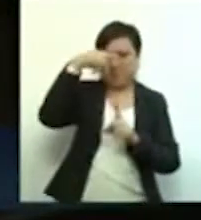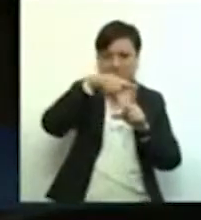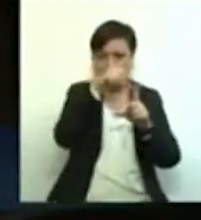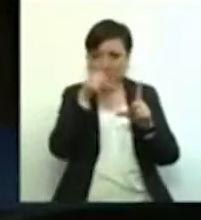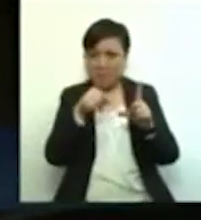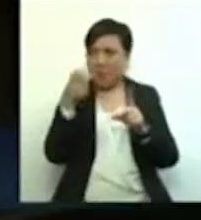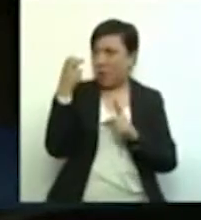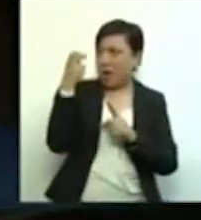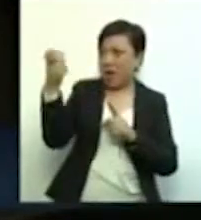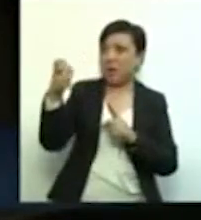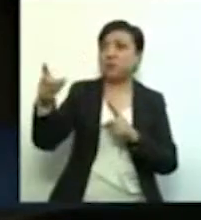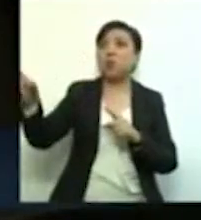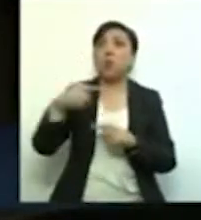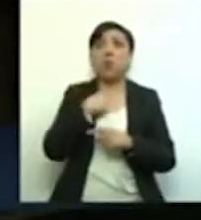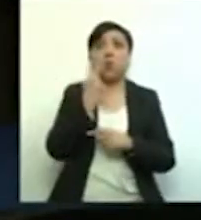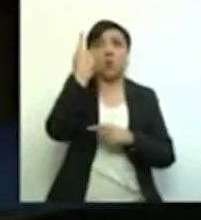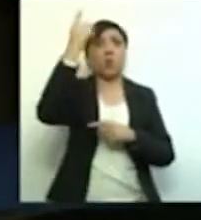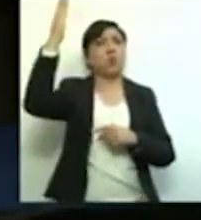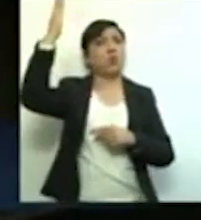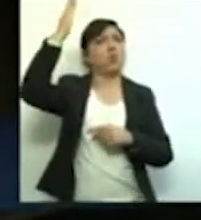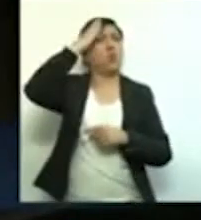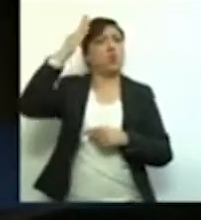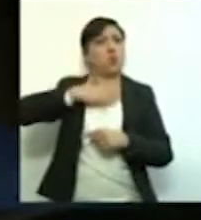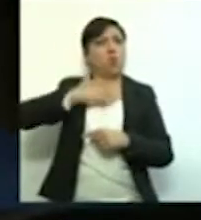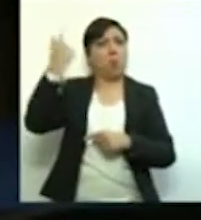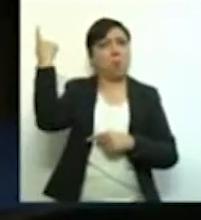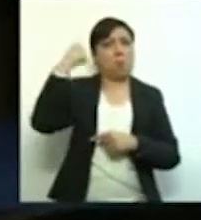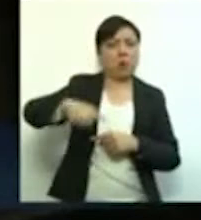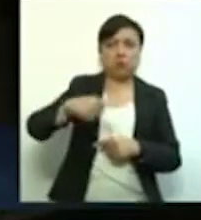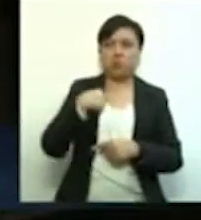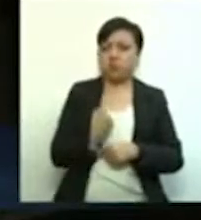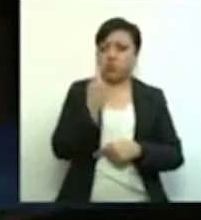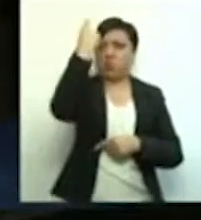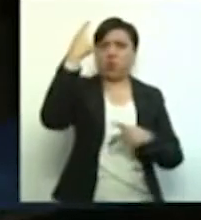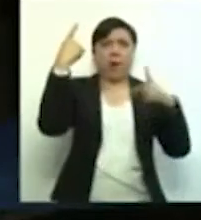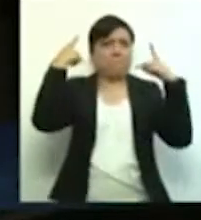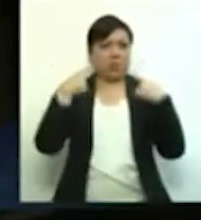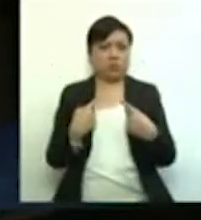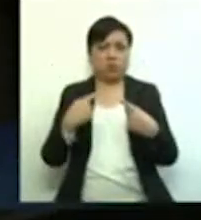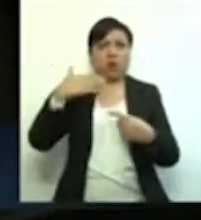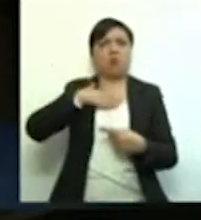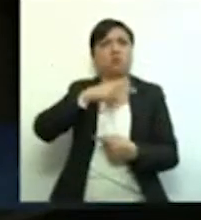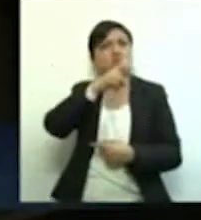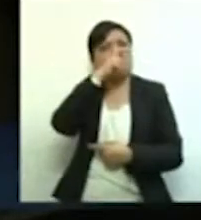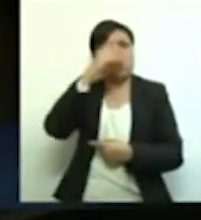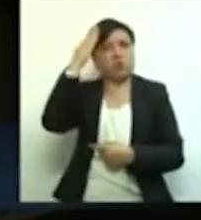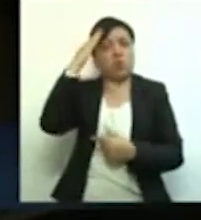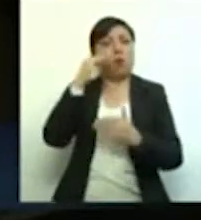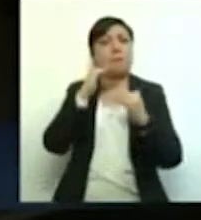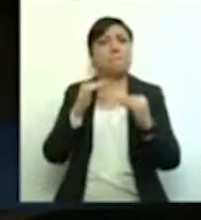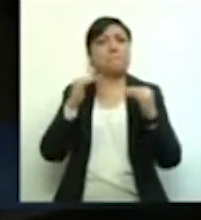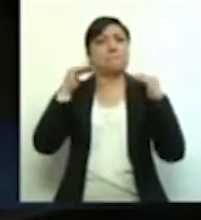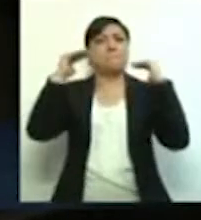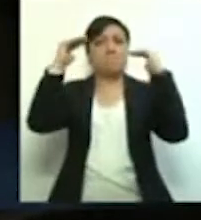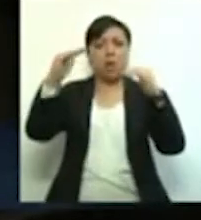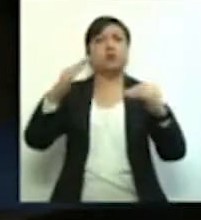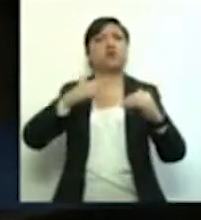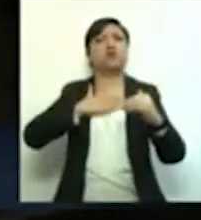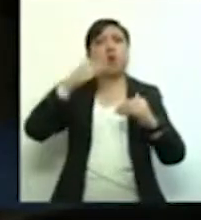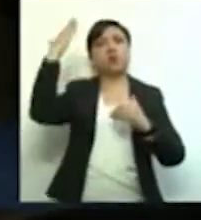cuasi-poder imperial sustentado en una sola persona, legitimado en una supuesta superioridad moral.